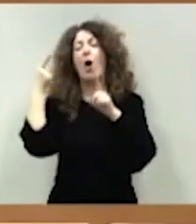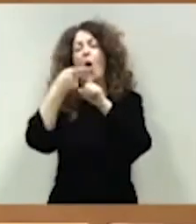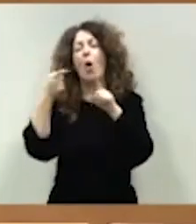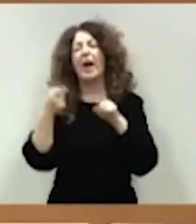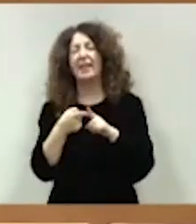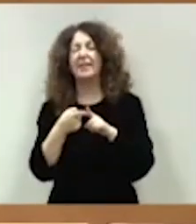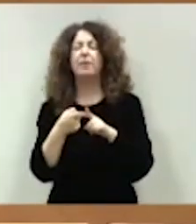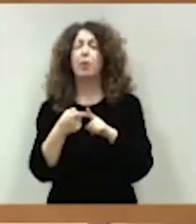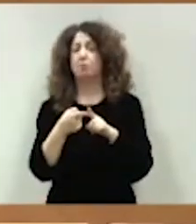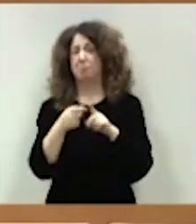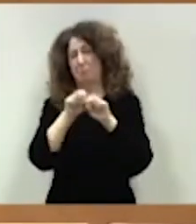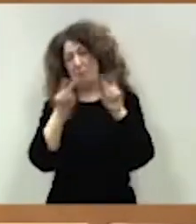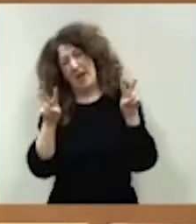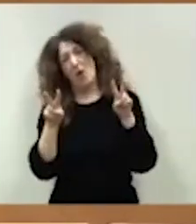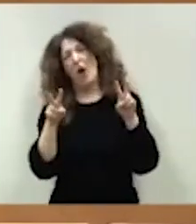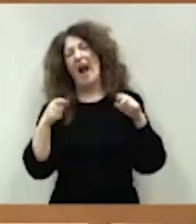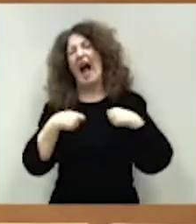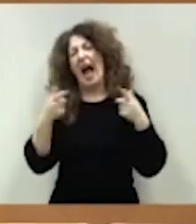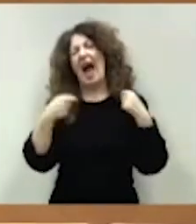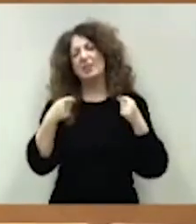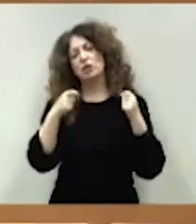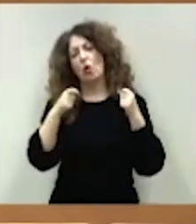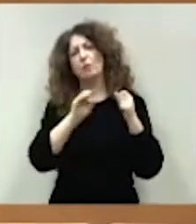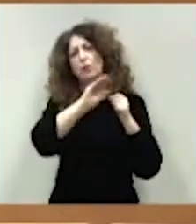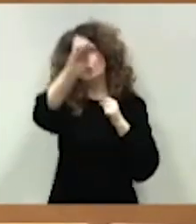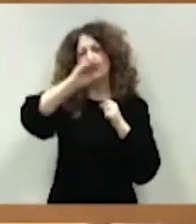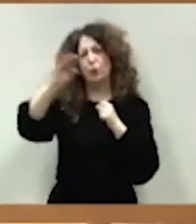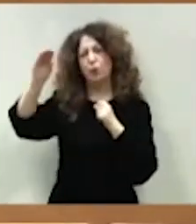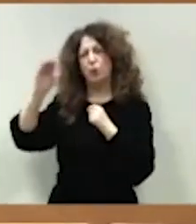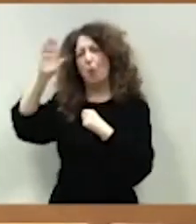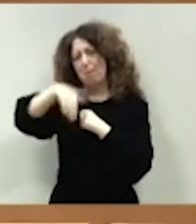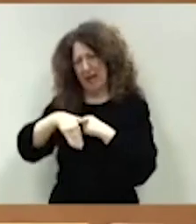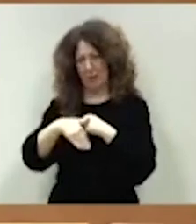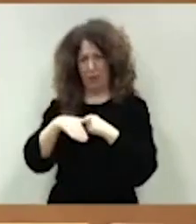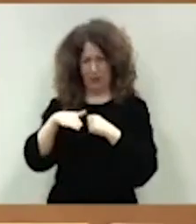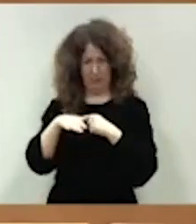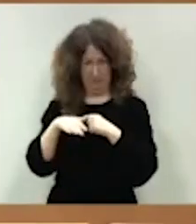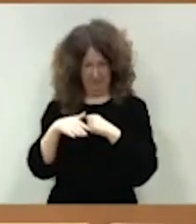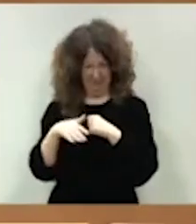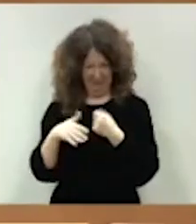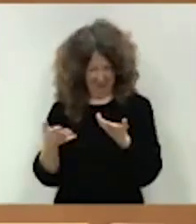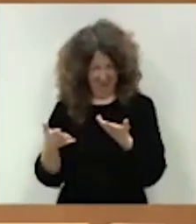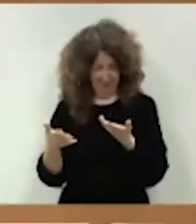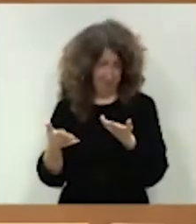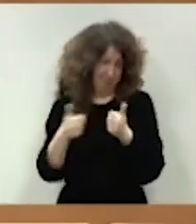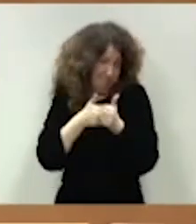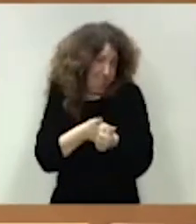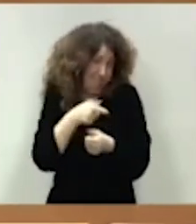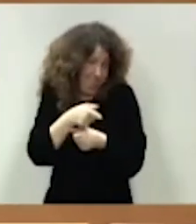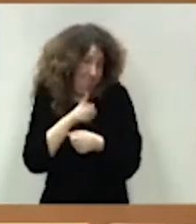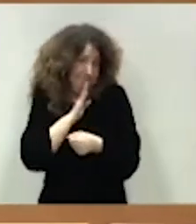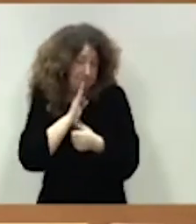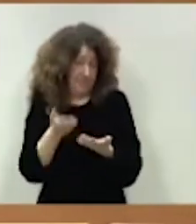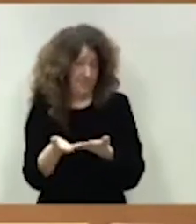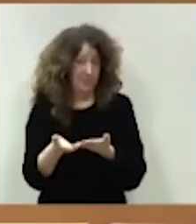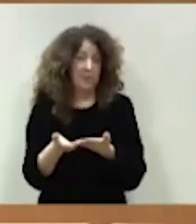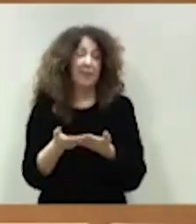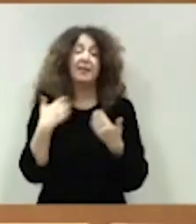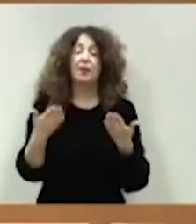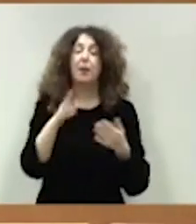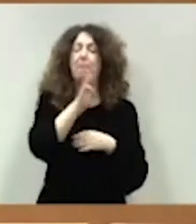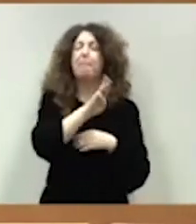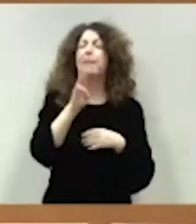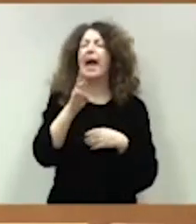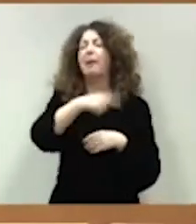con menos capacidad de gasto para las Administraciones territoriales. Y, además, quiero dejar claro que, aunque el Partido Popular